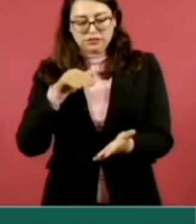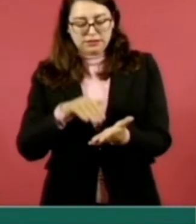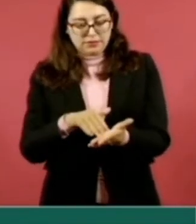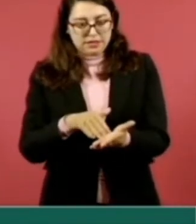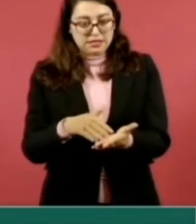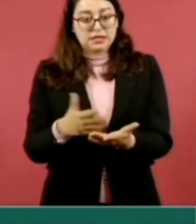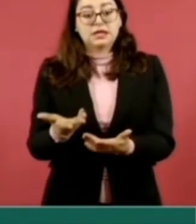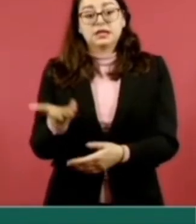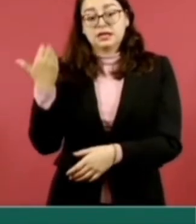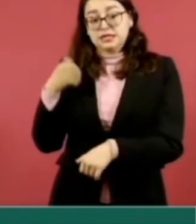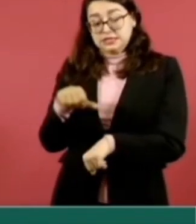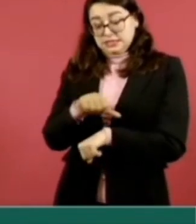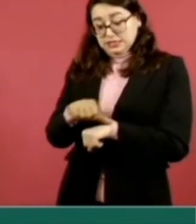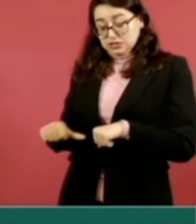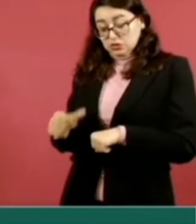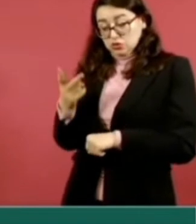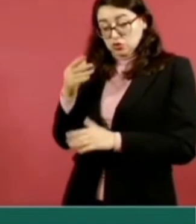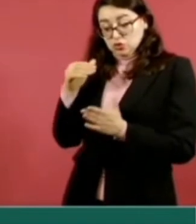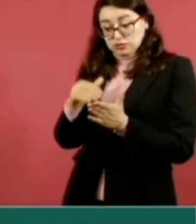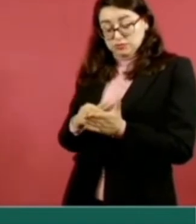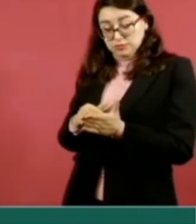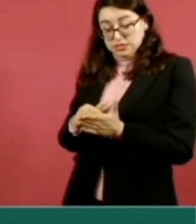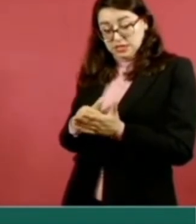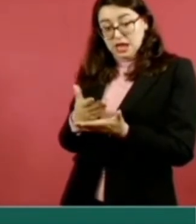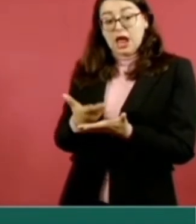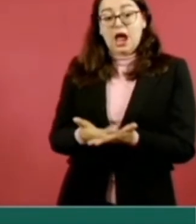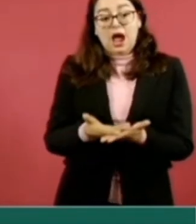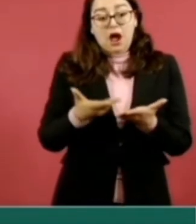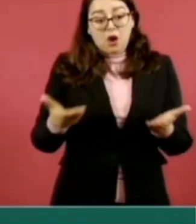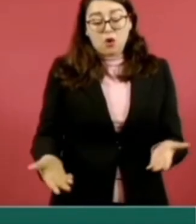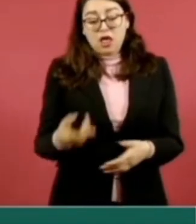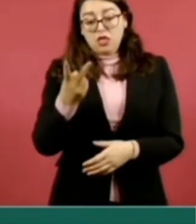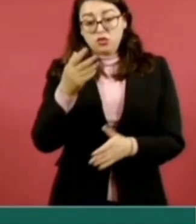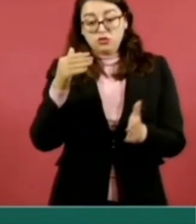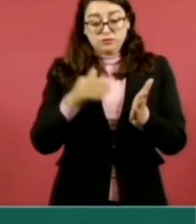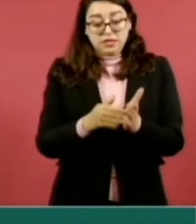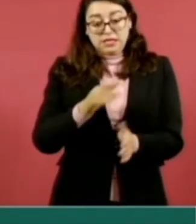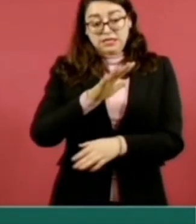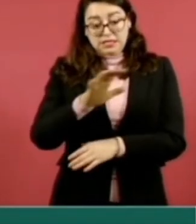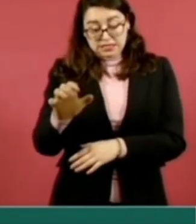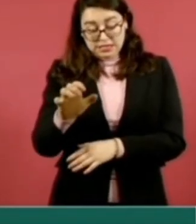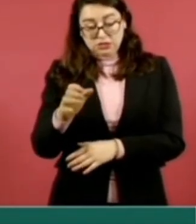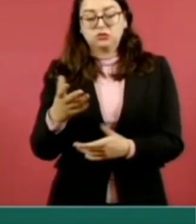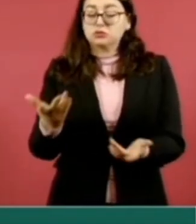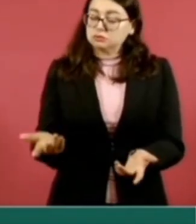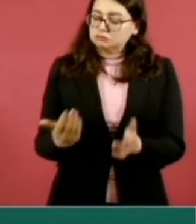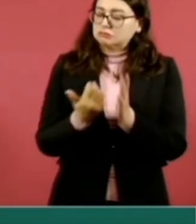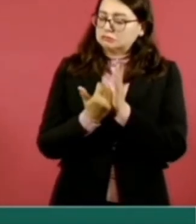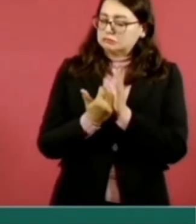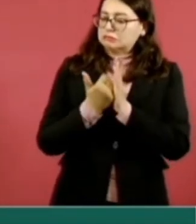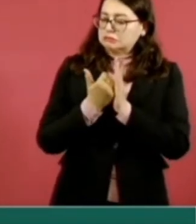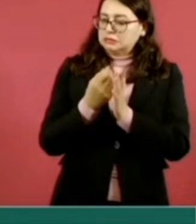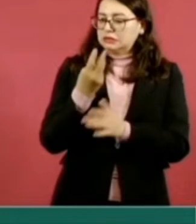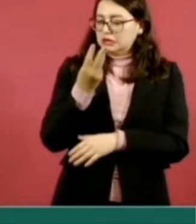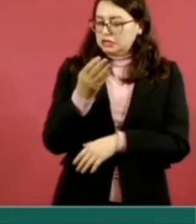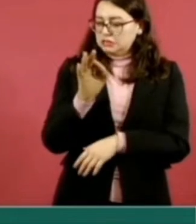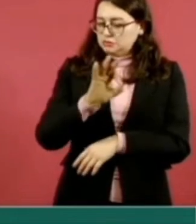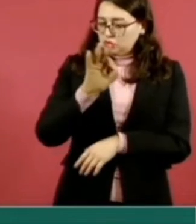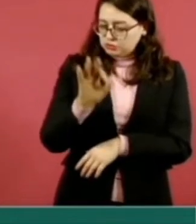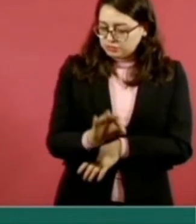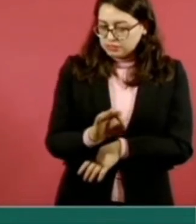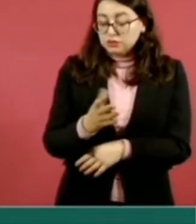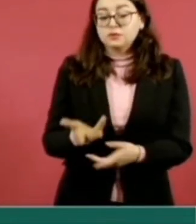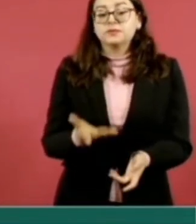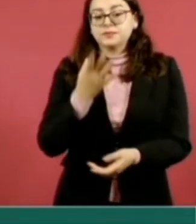cirugías de 2 mil 492 a 2 mil 567, es un incremento todavía modesto del 3 por ciento. Y el número